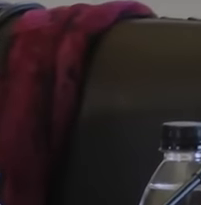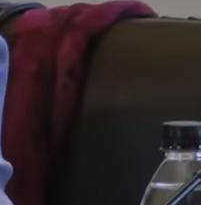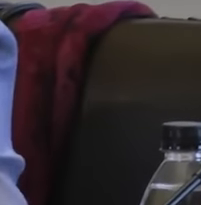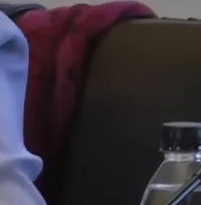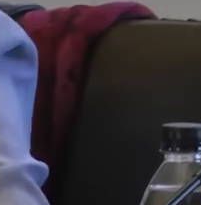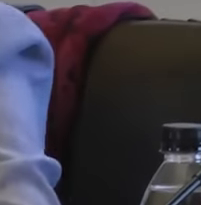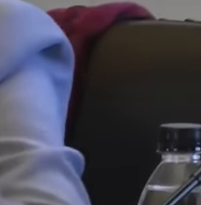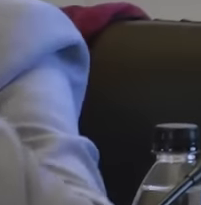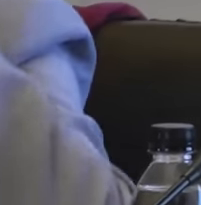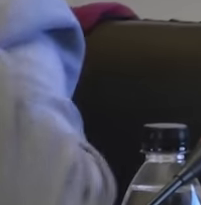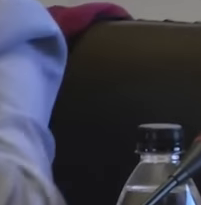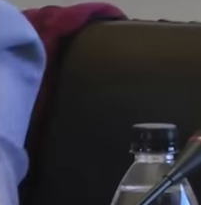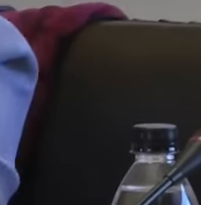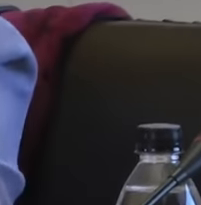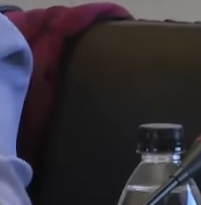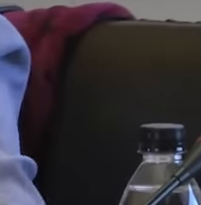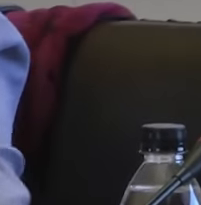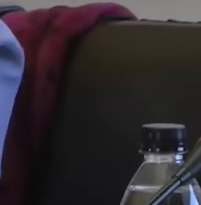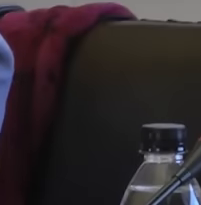El tres, el tres.